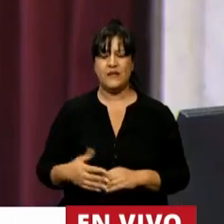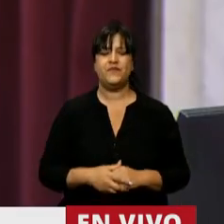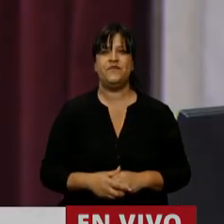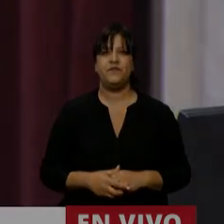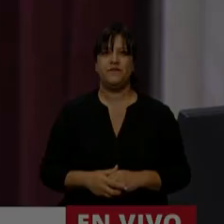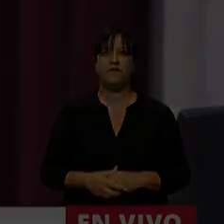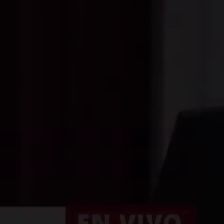diputado.